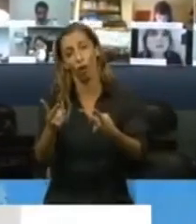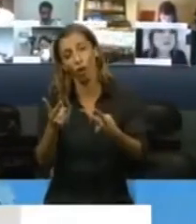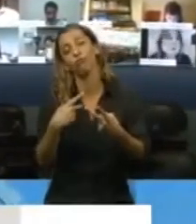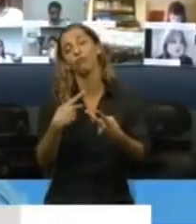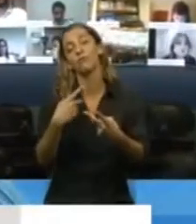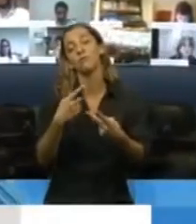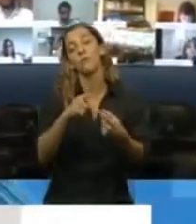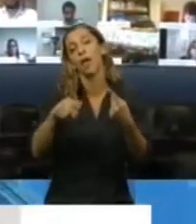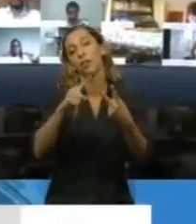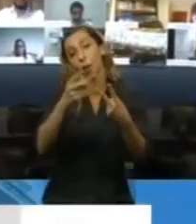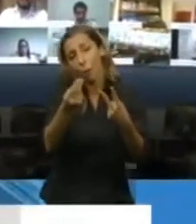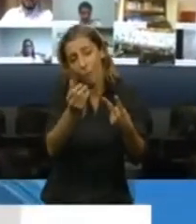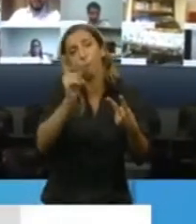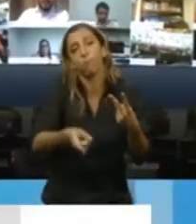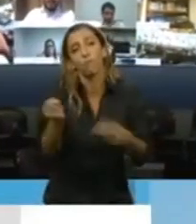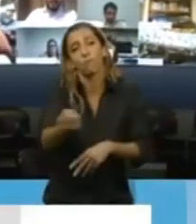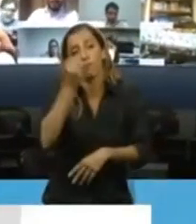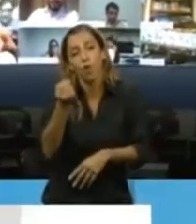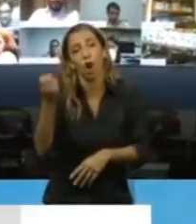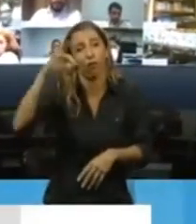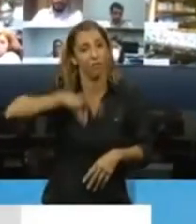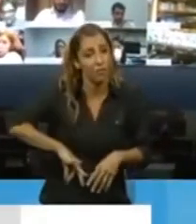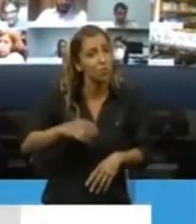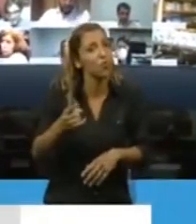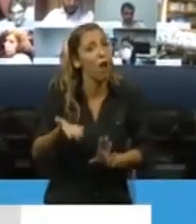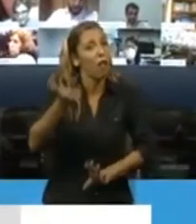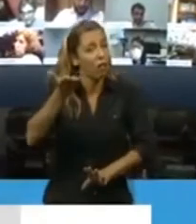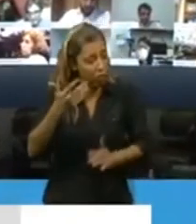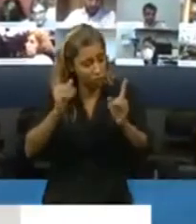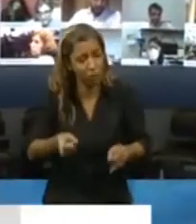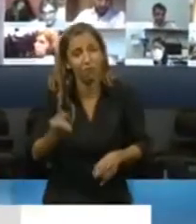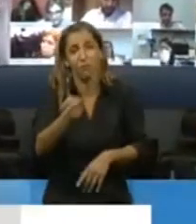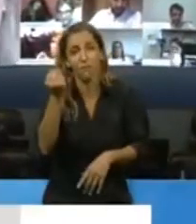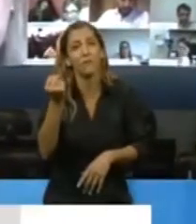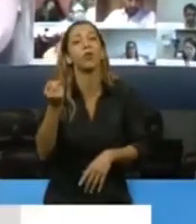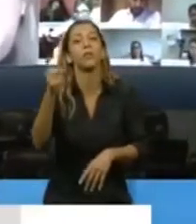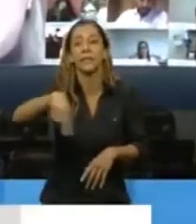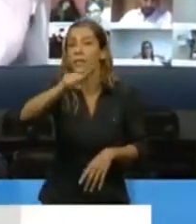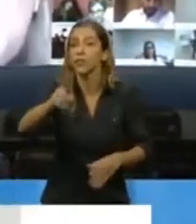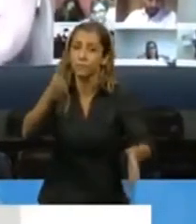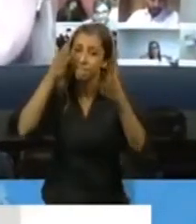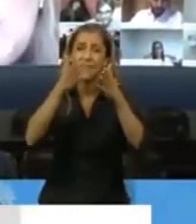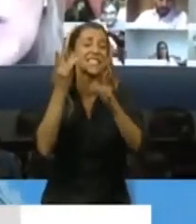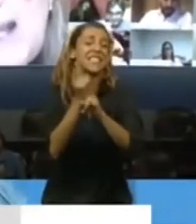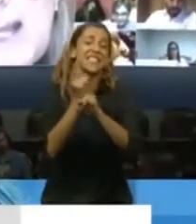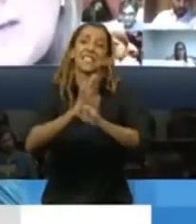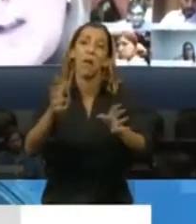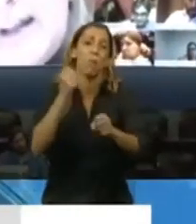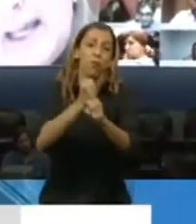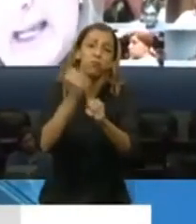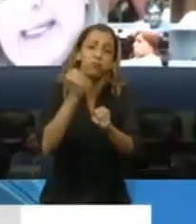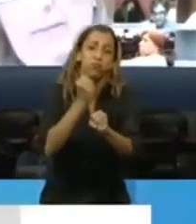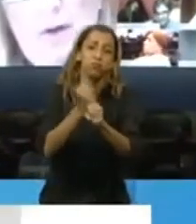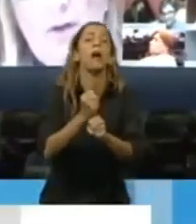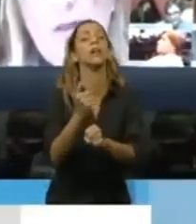dignas para su vida y su trabajo. Tienen el compromiso orgánico del radicalismo. Vamos